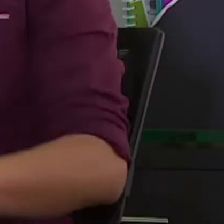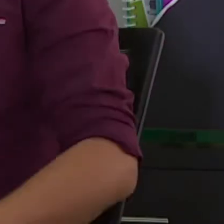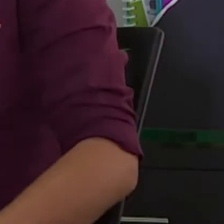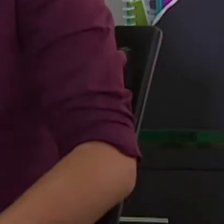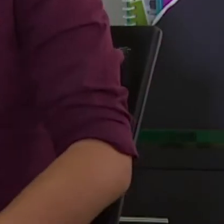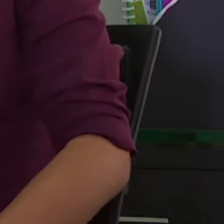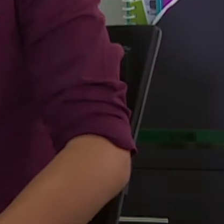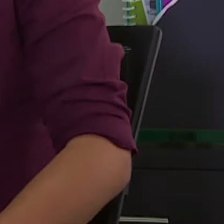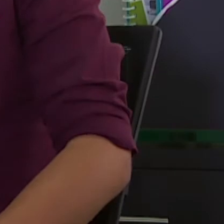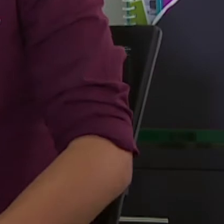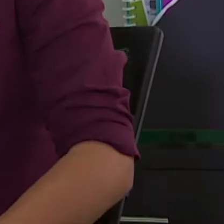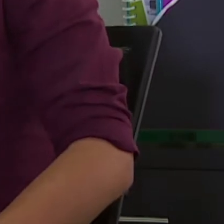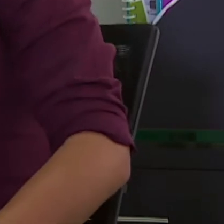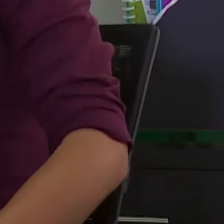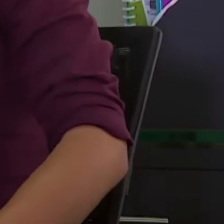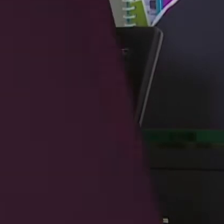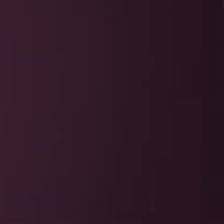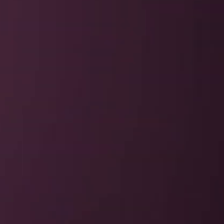Conozcámoslas.